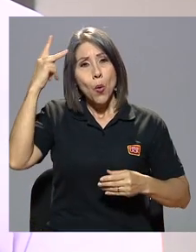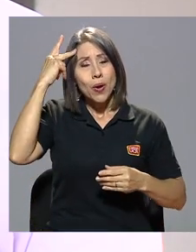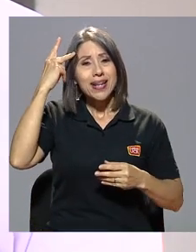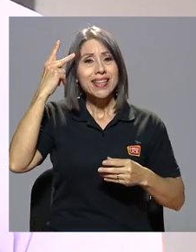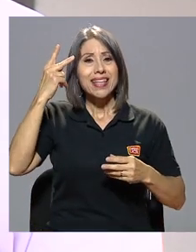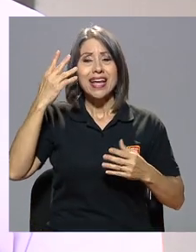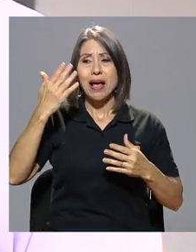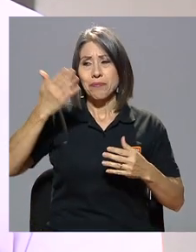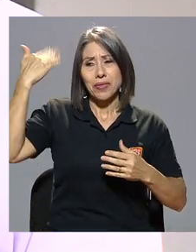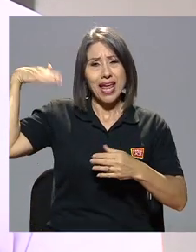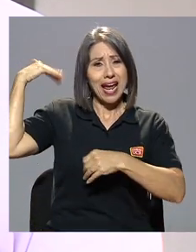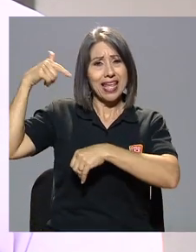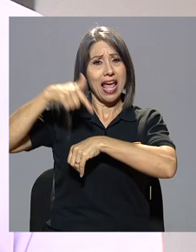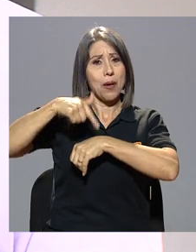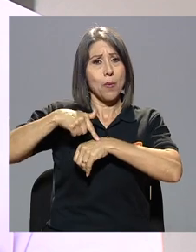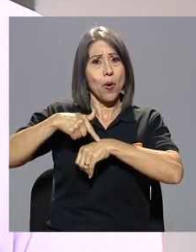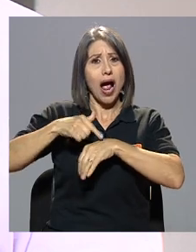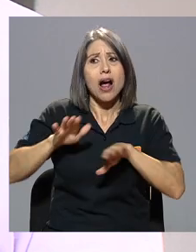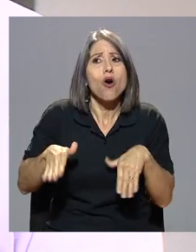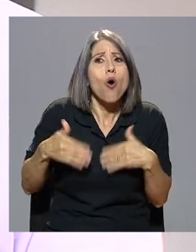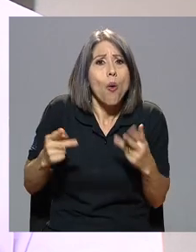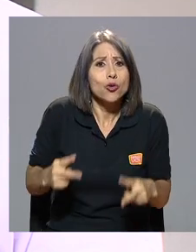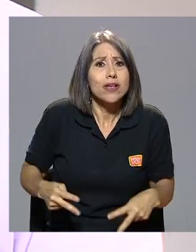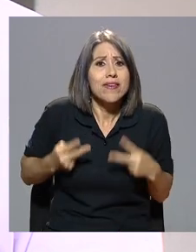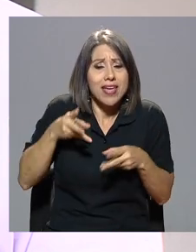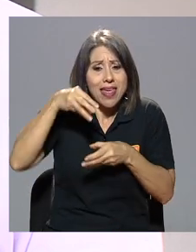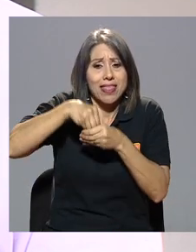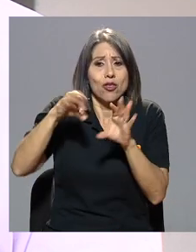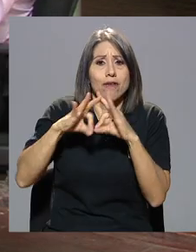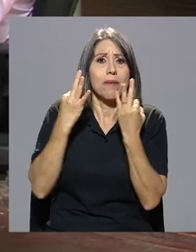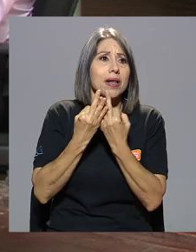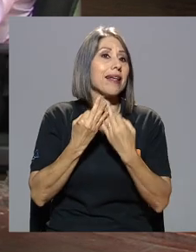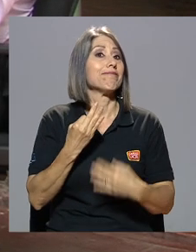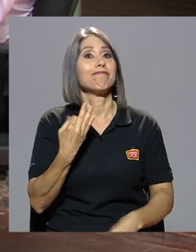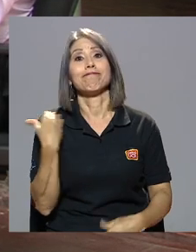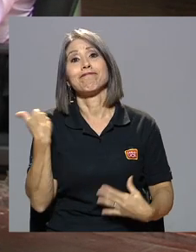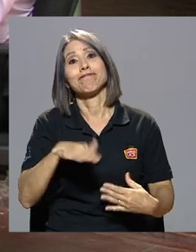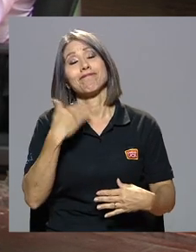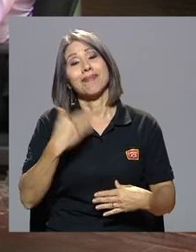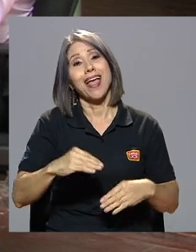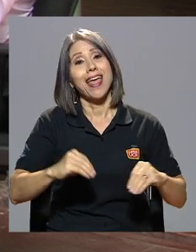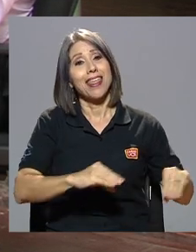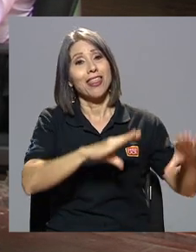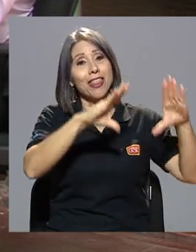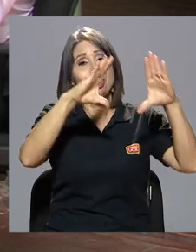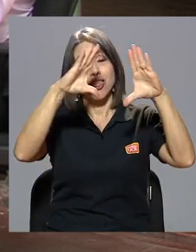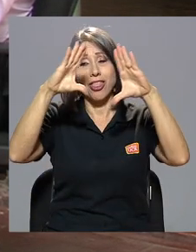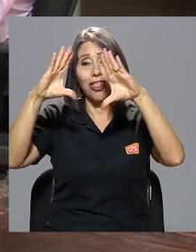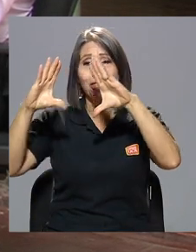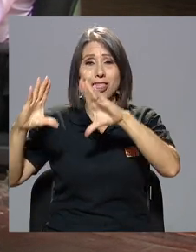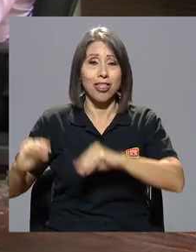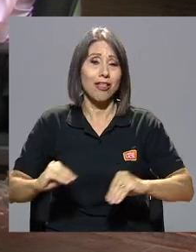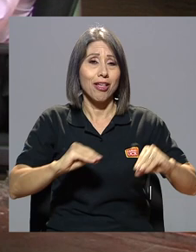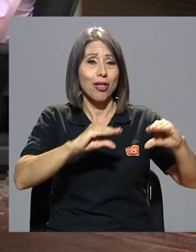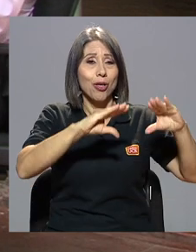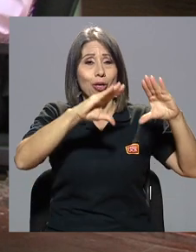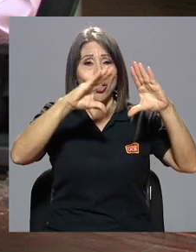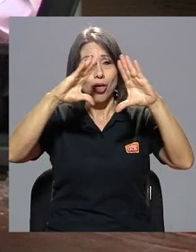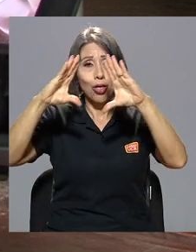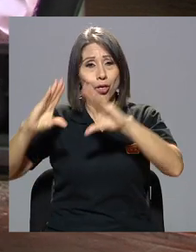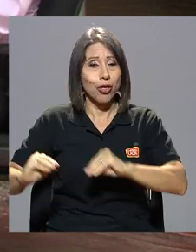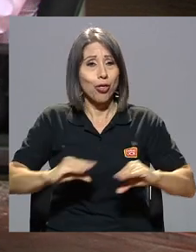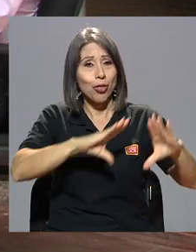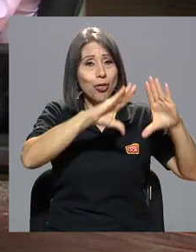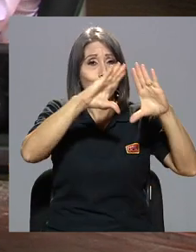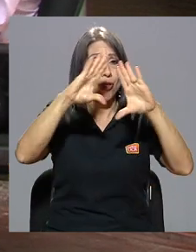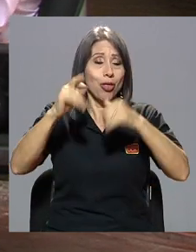política en familia en esa época? Diez noche. Mañana, tarde y noche, al desayuno,